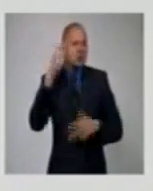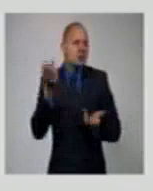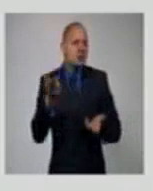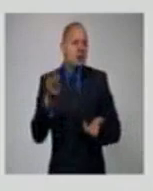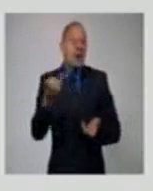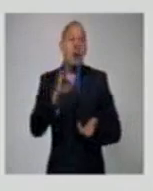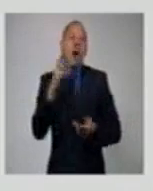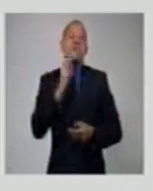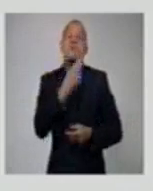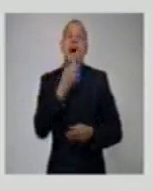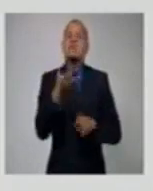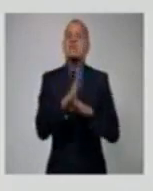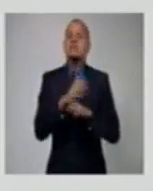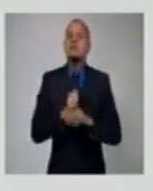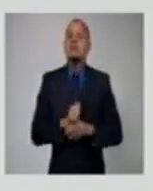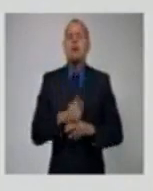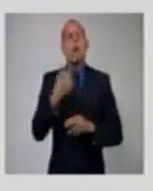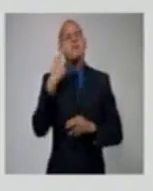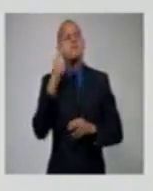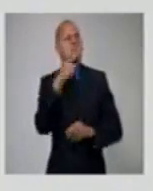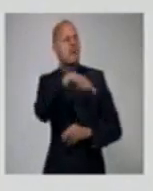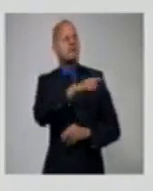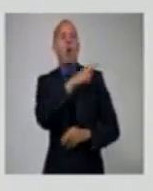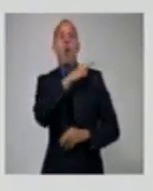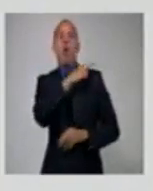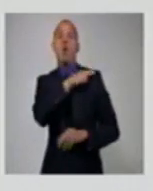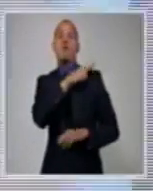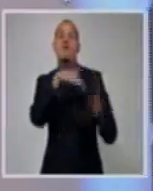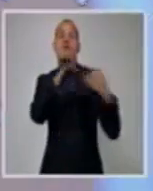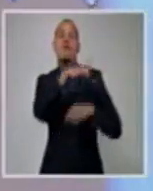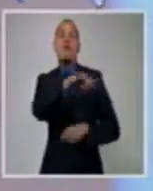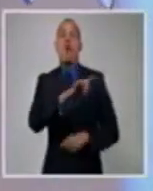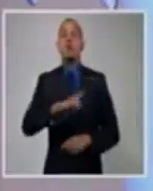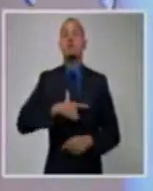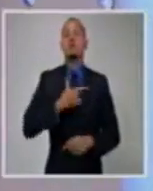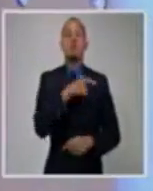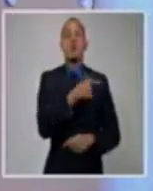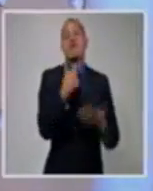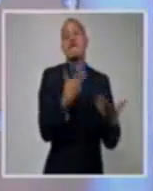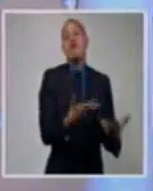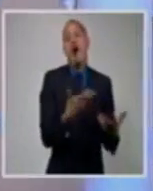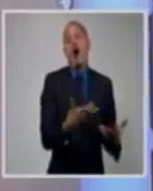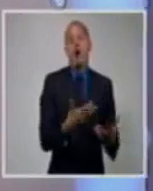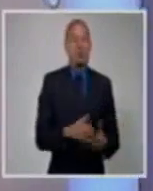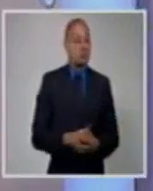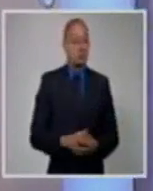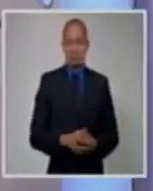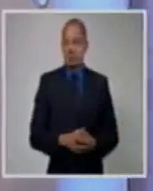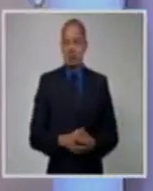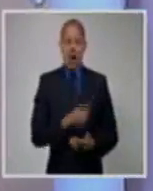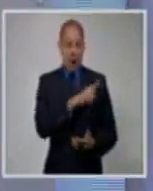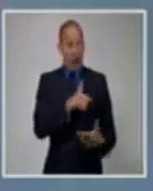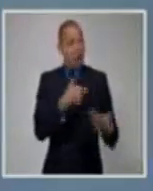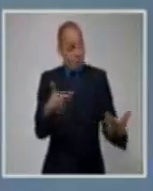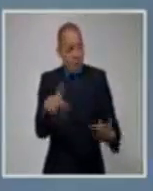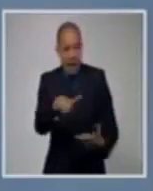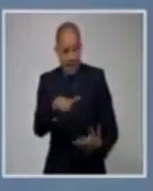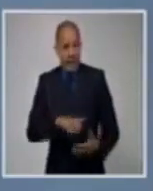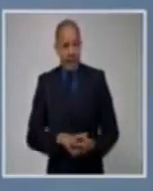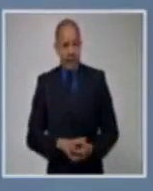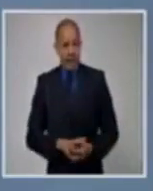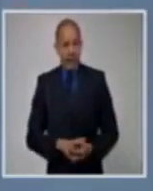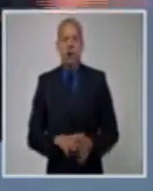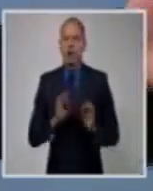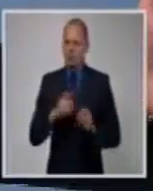que cultiva la rosa blanca, sino el que cayó en dos ríos. Y por eso es que quiero reiterarte que los trabajadores del